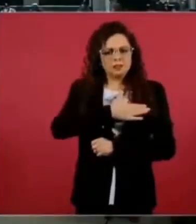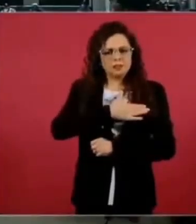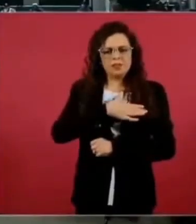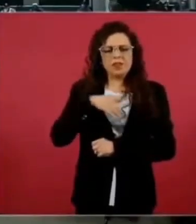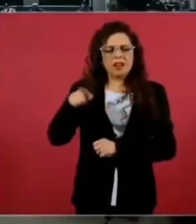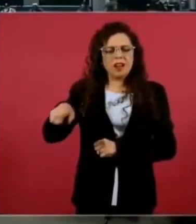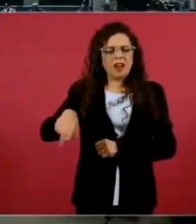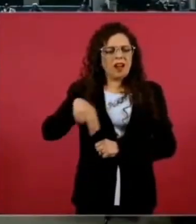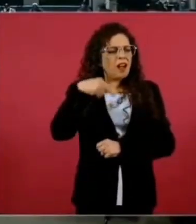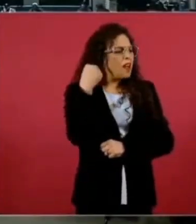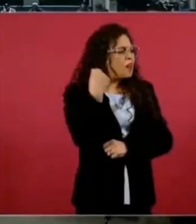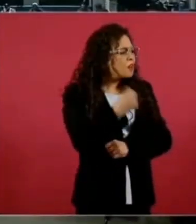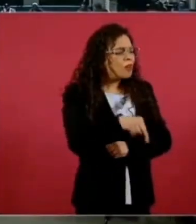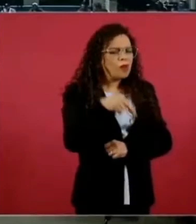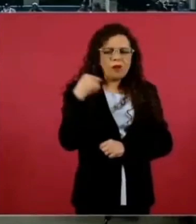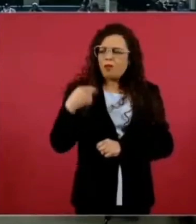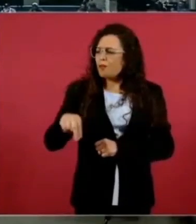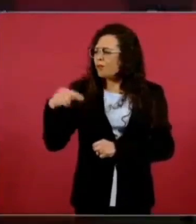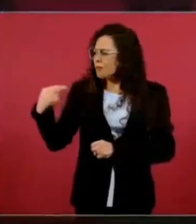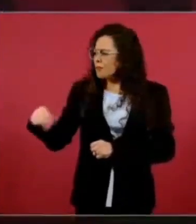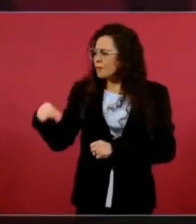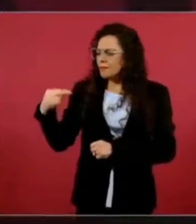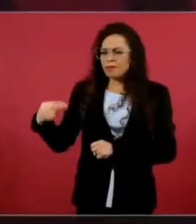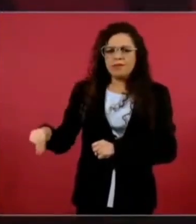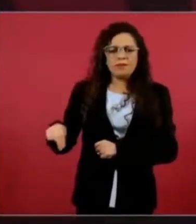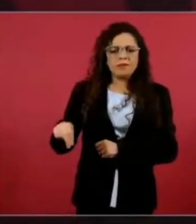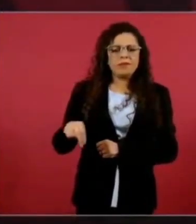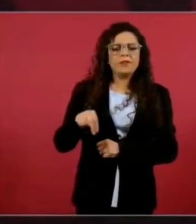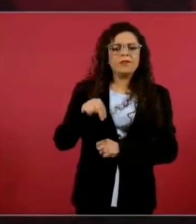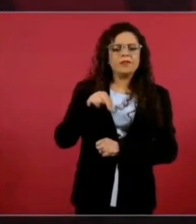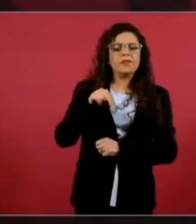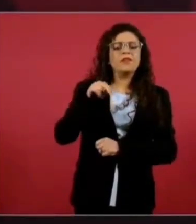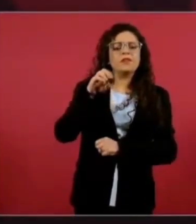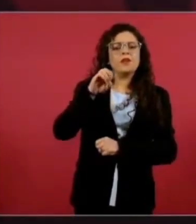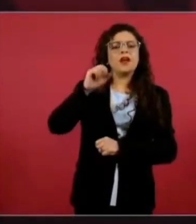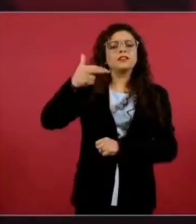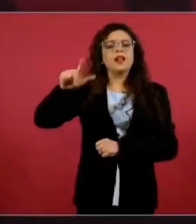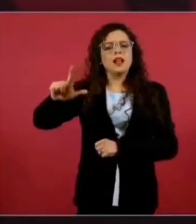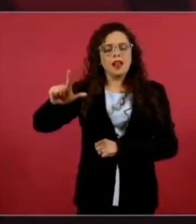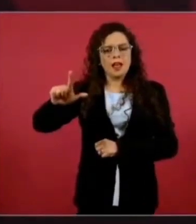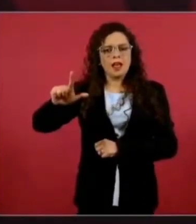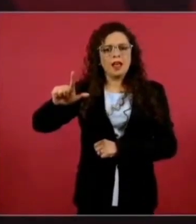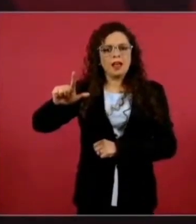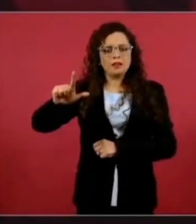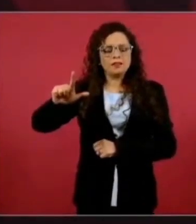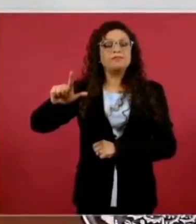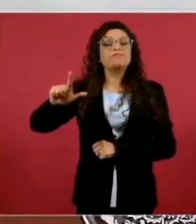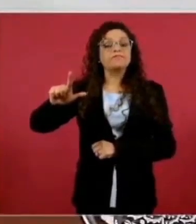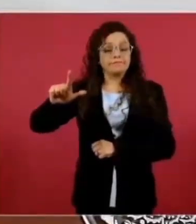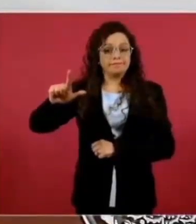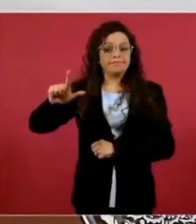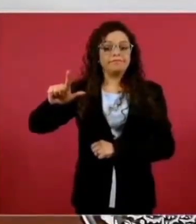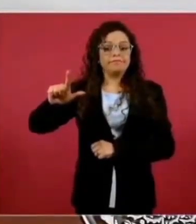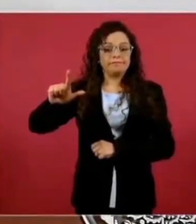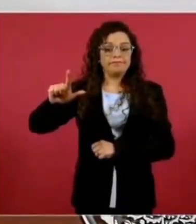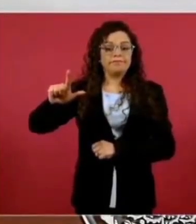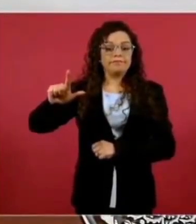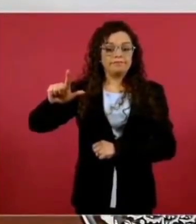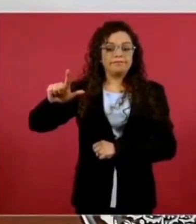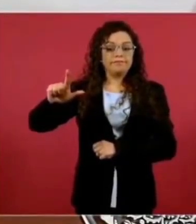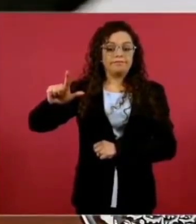OHL, lo